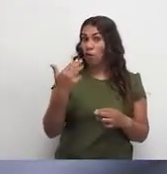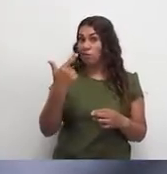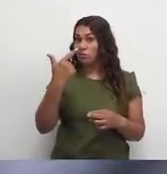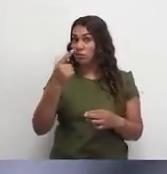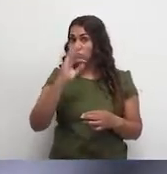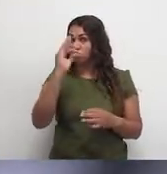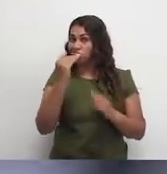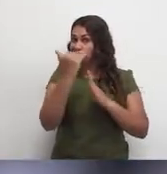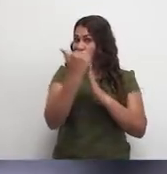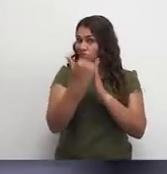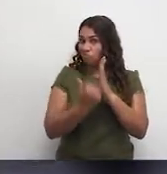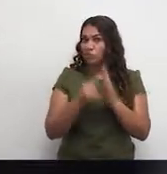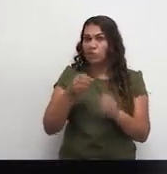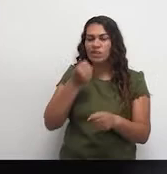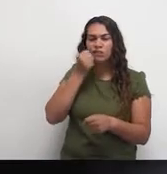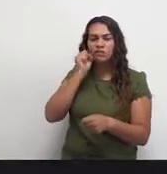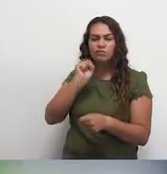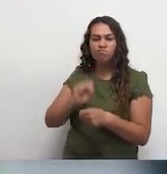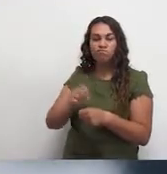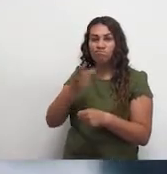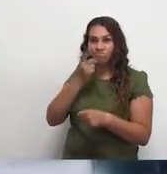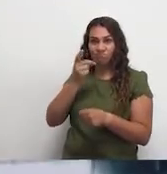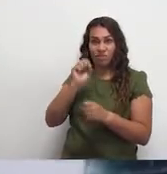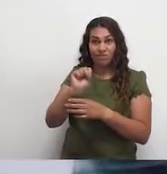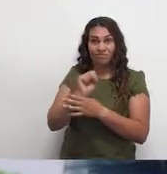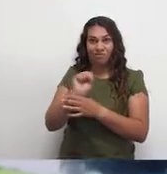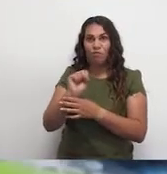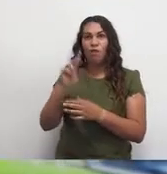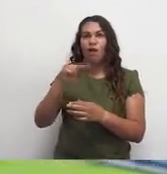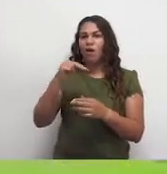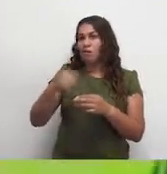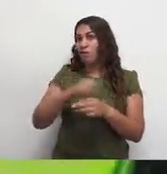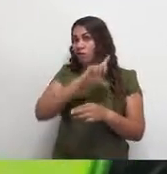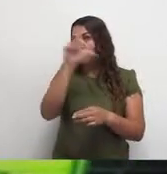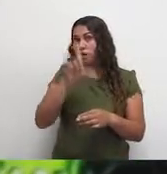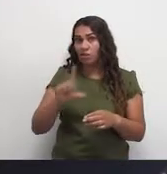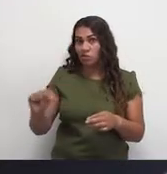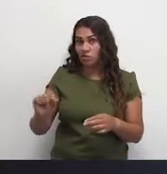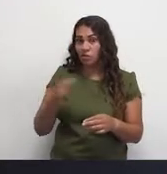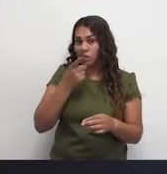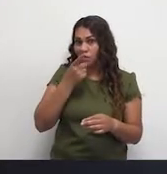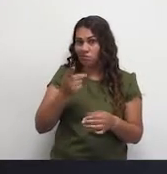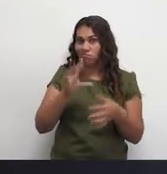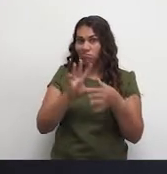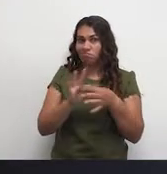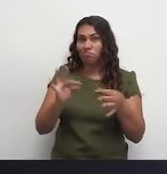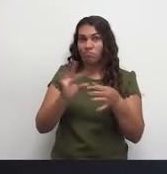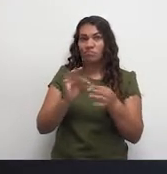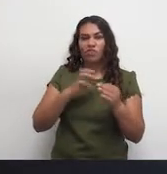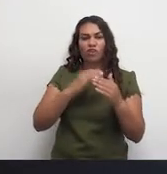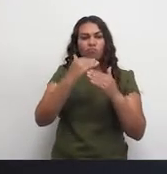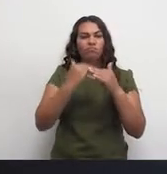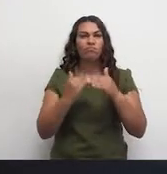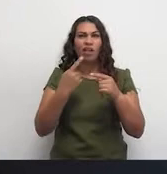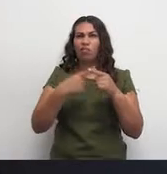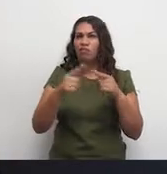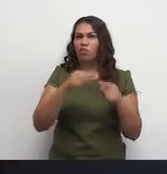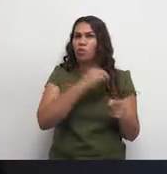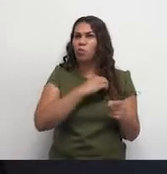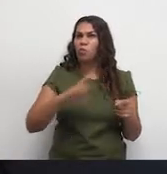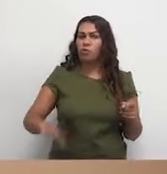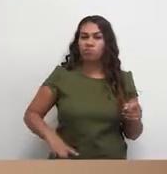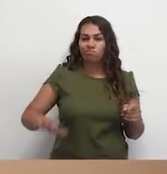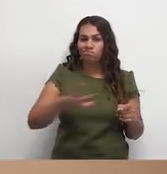según el Secretariado Ejecutivo del Sistema Nacional de Seguridad Pública, y se posiciona por debajo de la mayoría de municipios